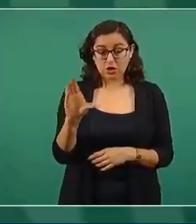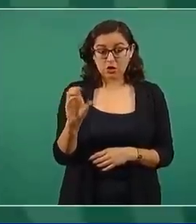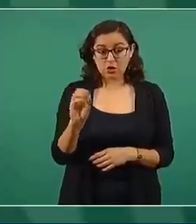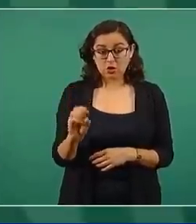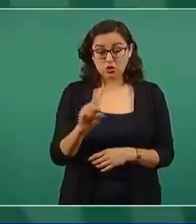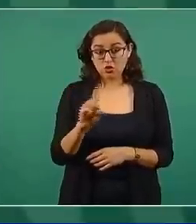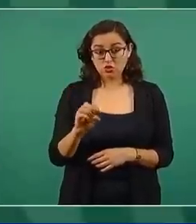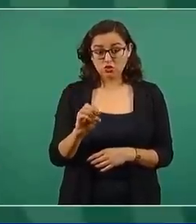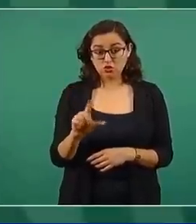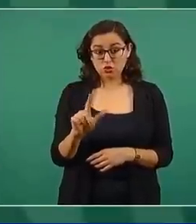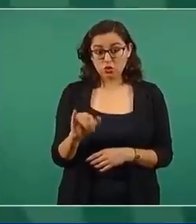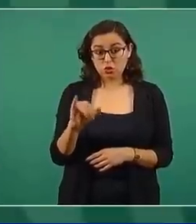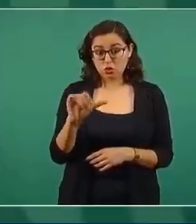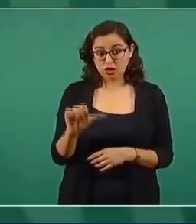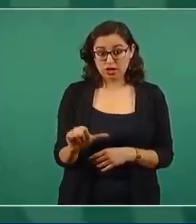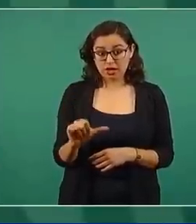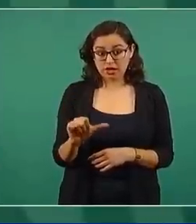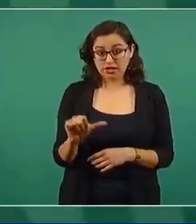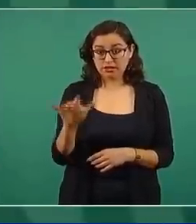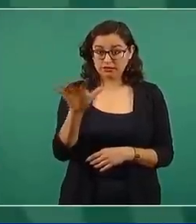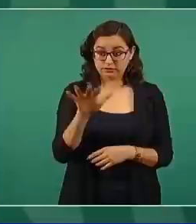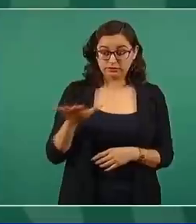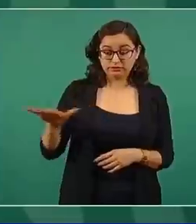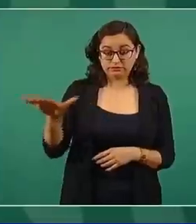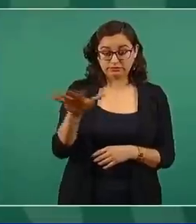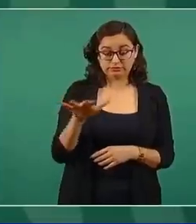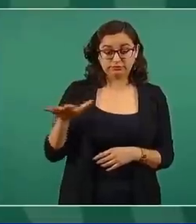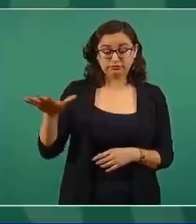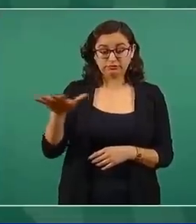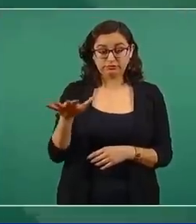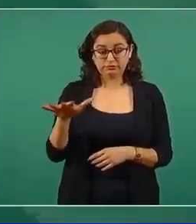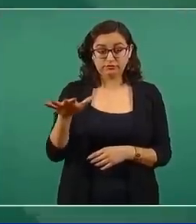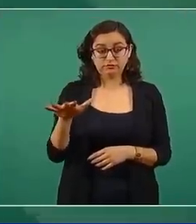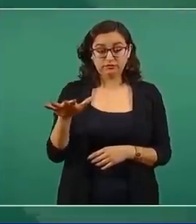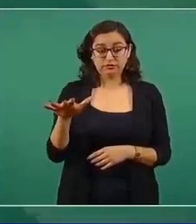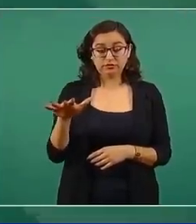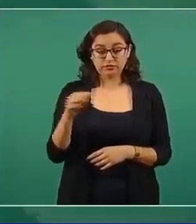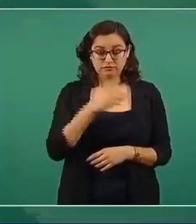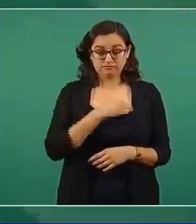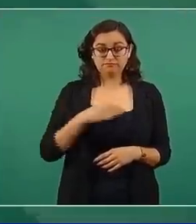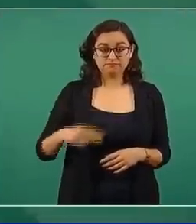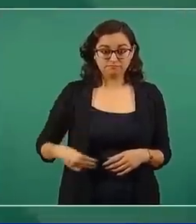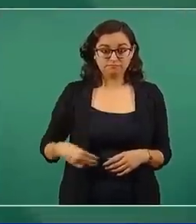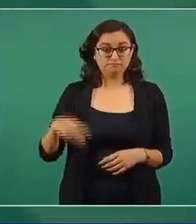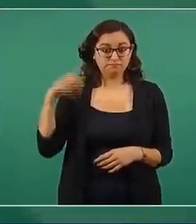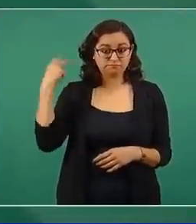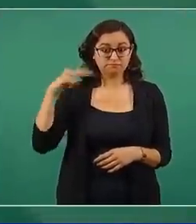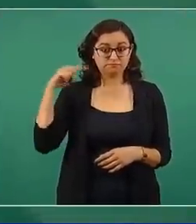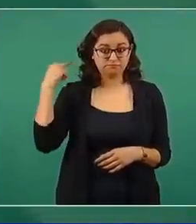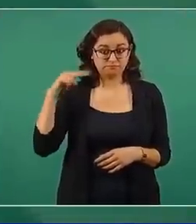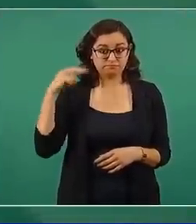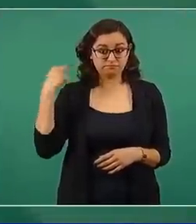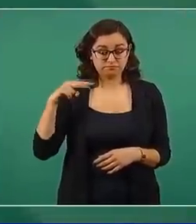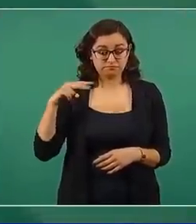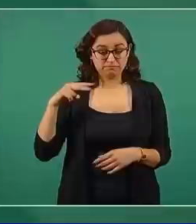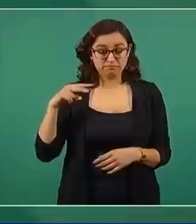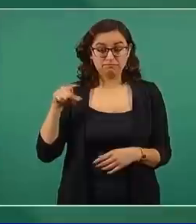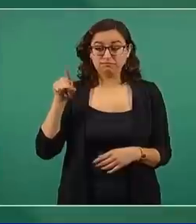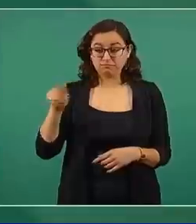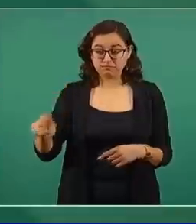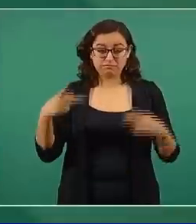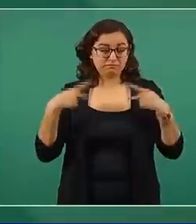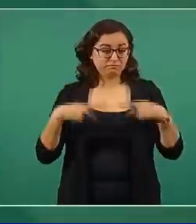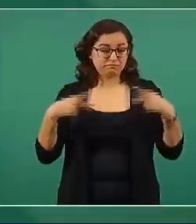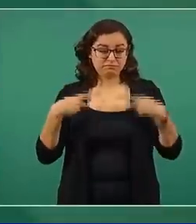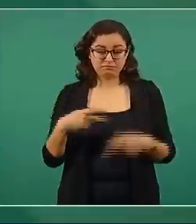llama a Cozoleacaque, que además es un municipio de gente muy